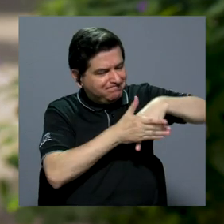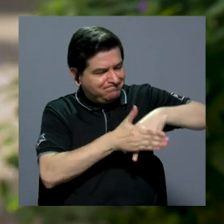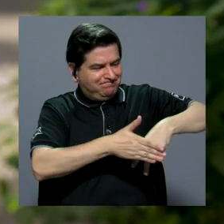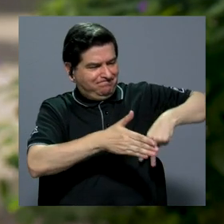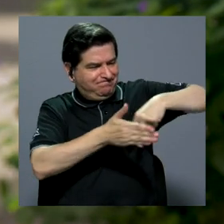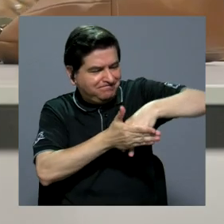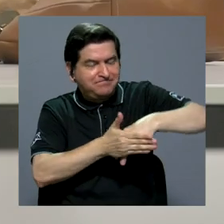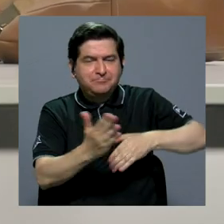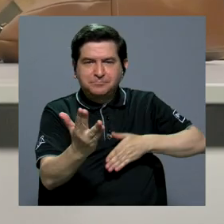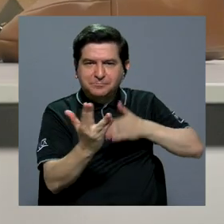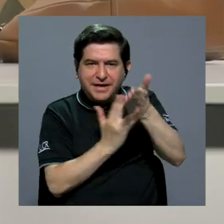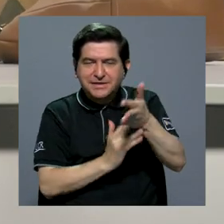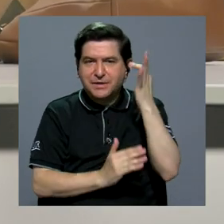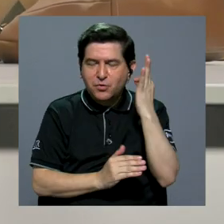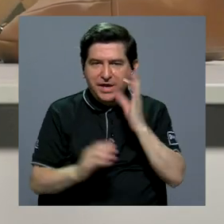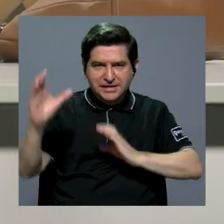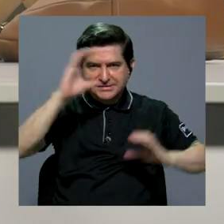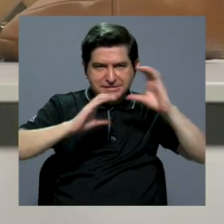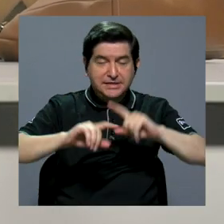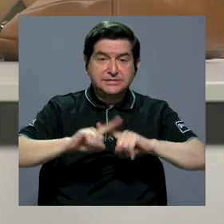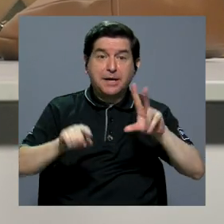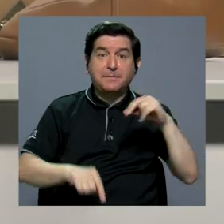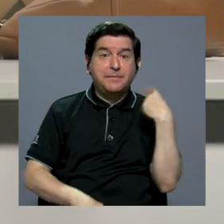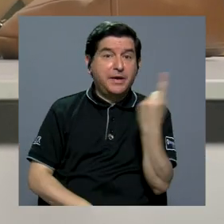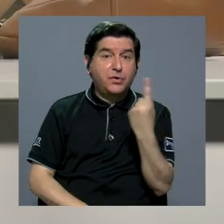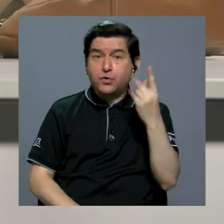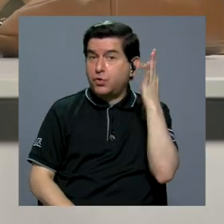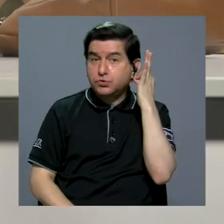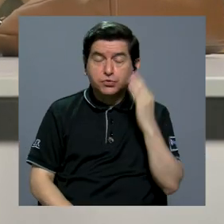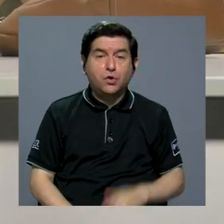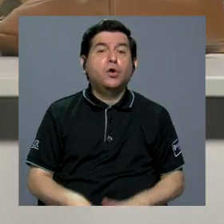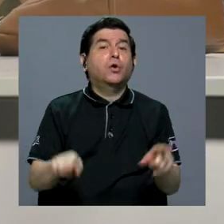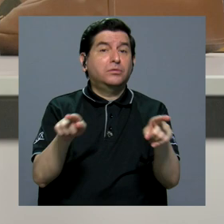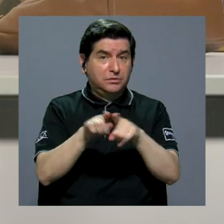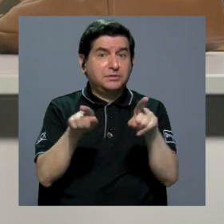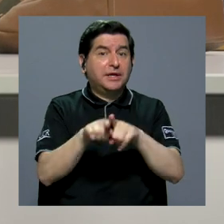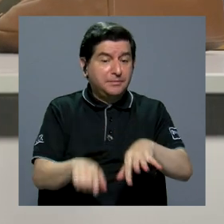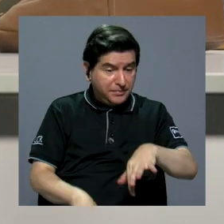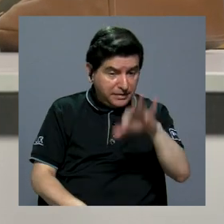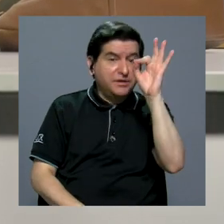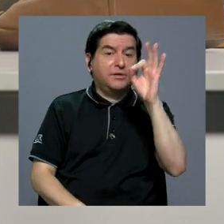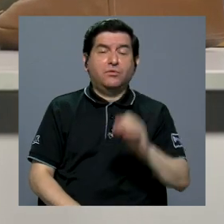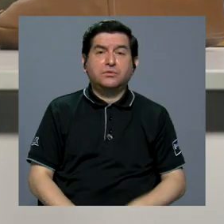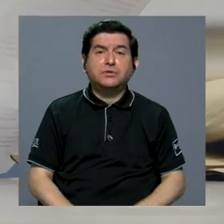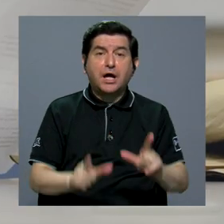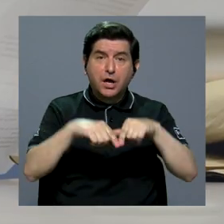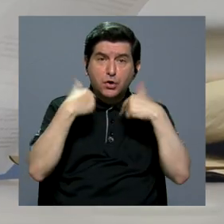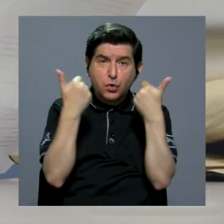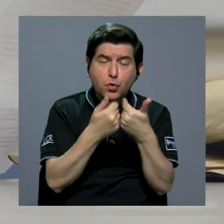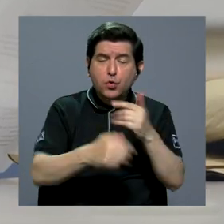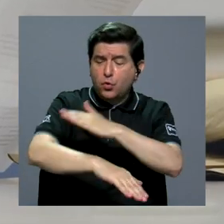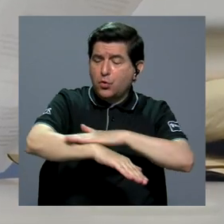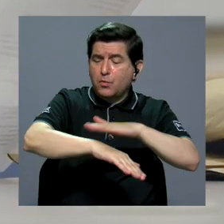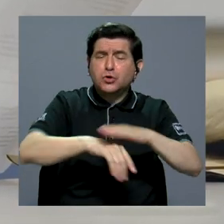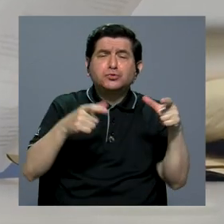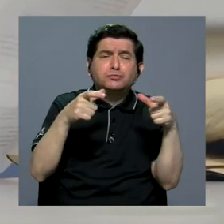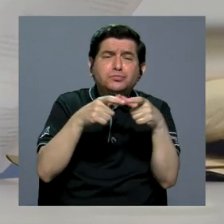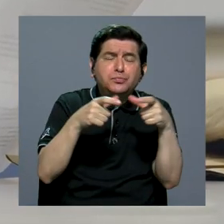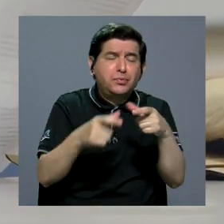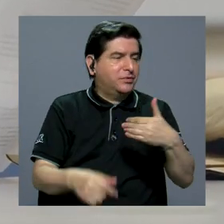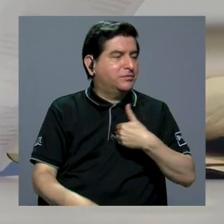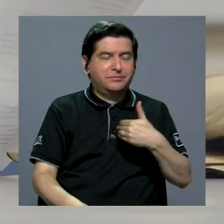obstáculos para el ingreso de las mujeres a la ciencia, pero no solo las mujeres, sino que también hemos encontrado que grupos étnicos